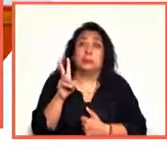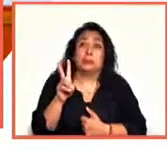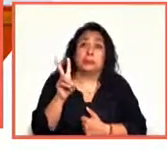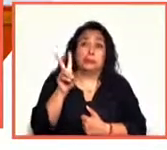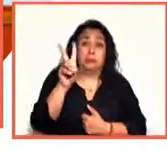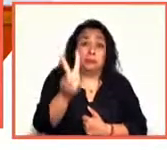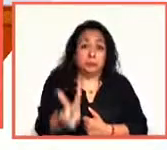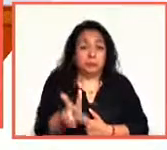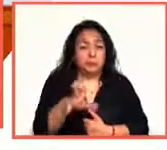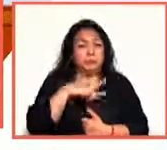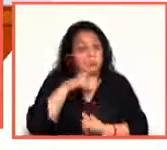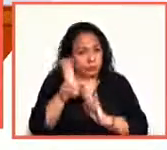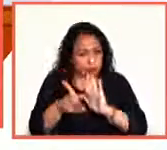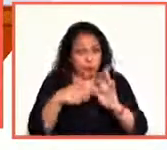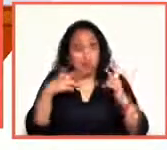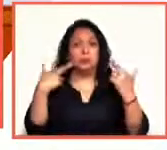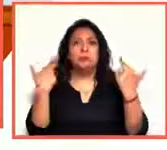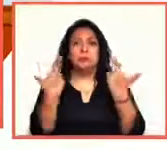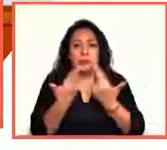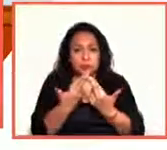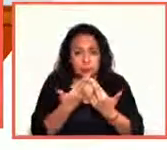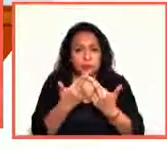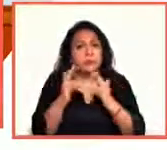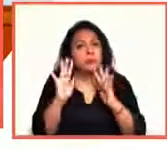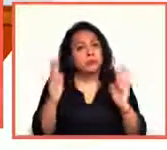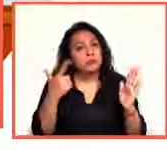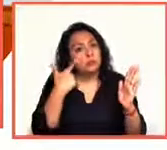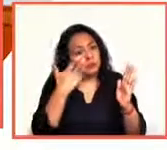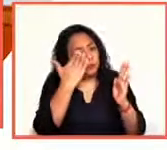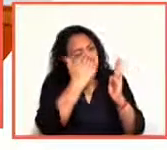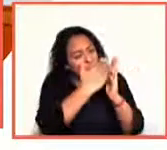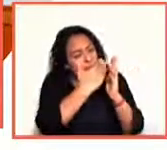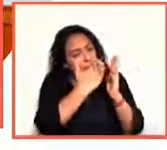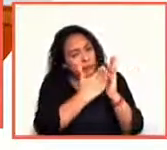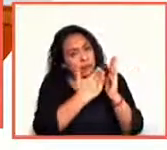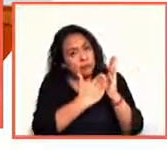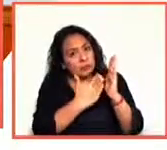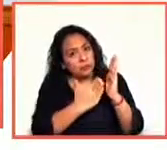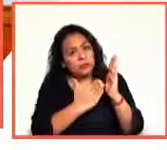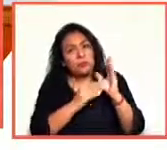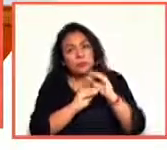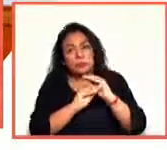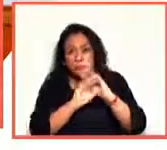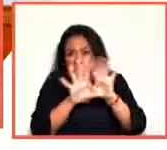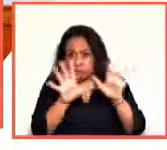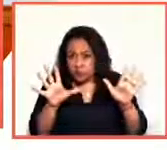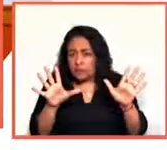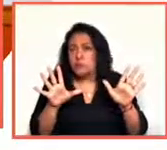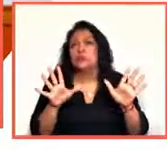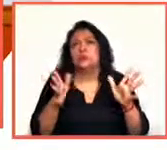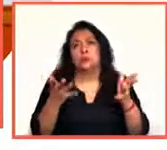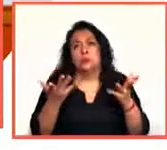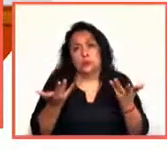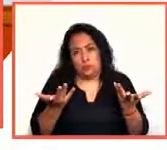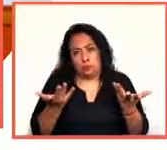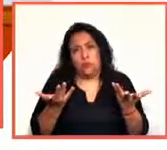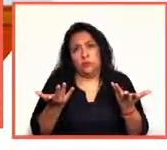reunión en la que ya se planteen más en concreto esa